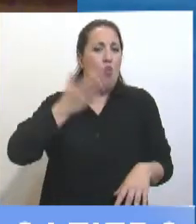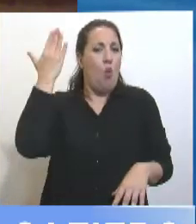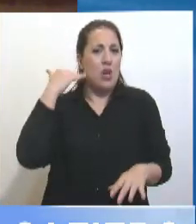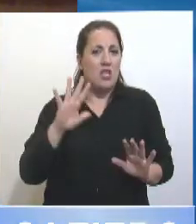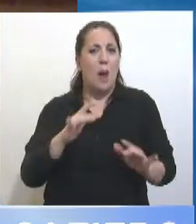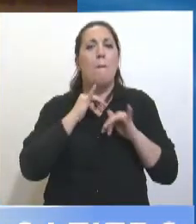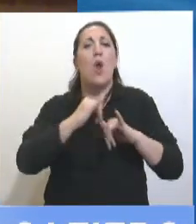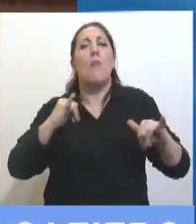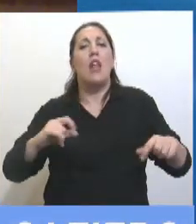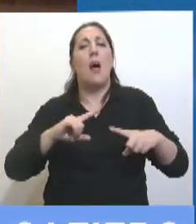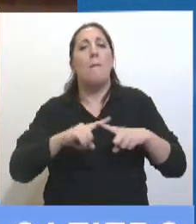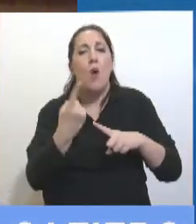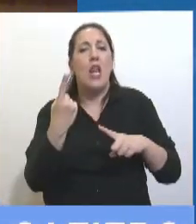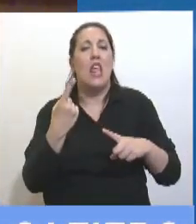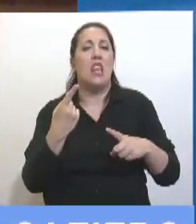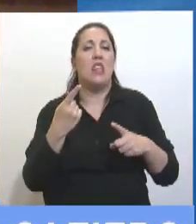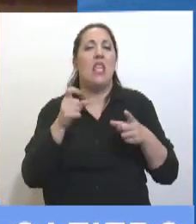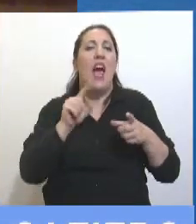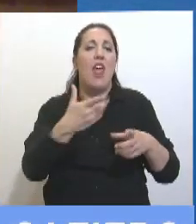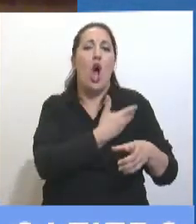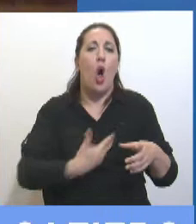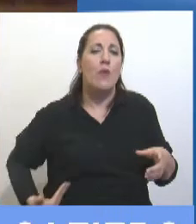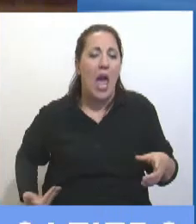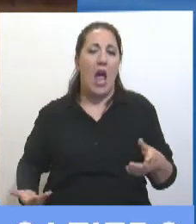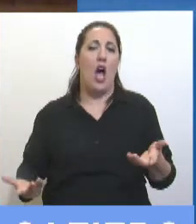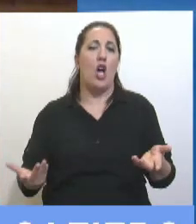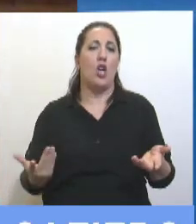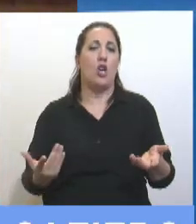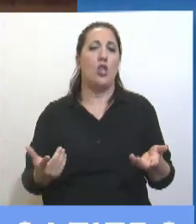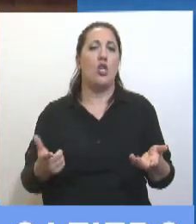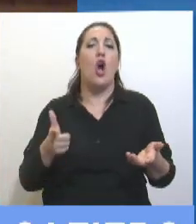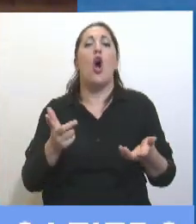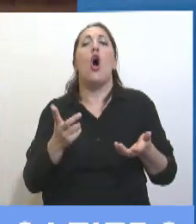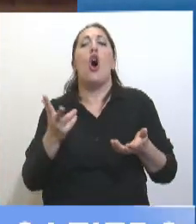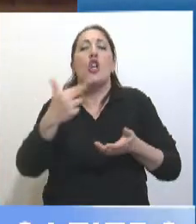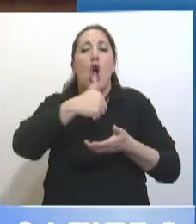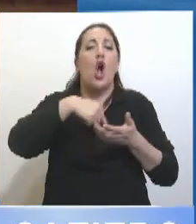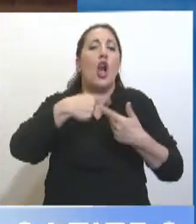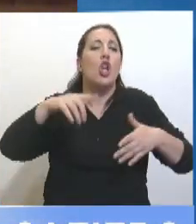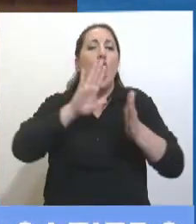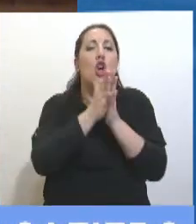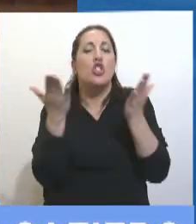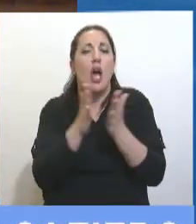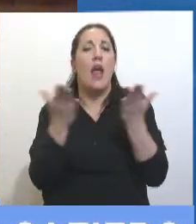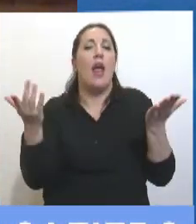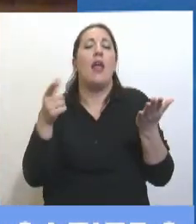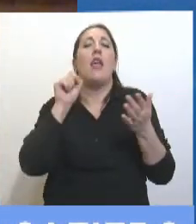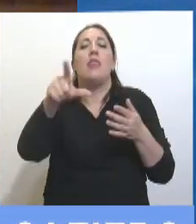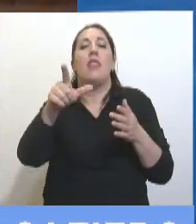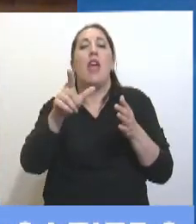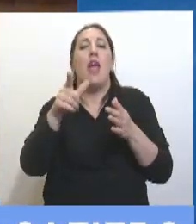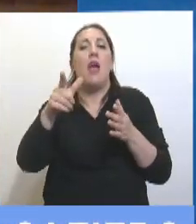Propaganda política oficialista, recorte del vocero oficial del gobierno de Página 12.